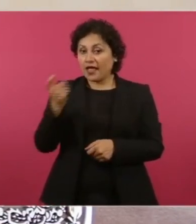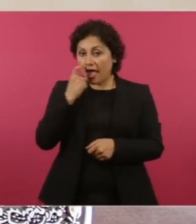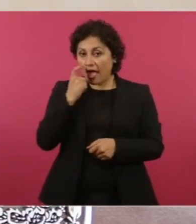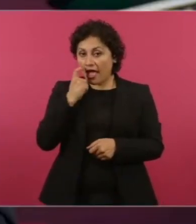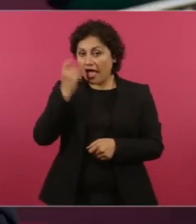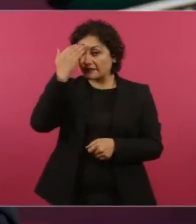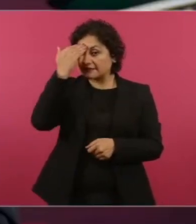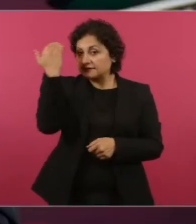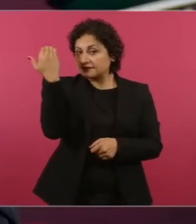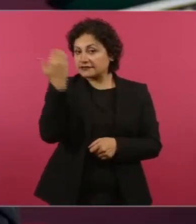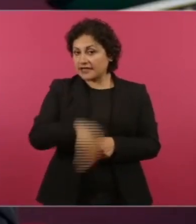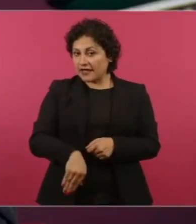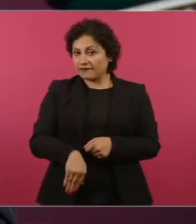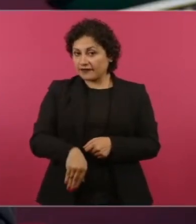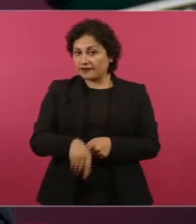corrupción.